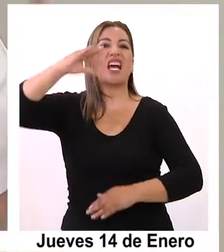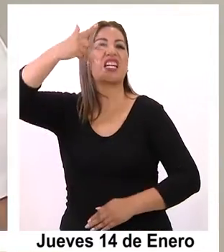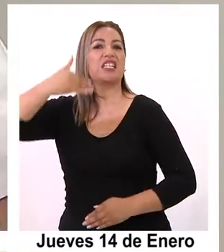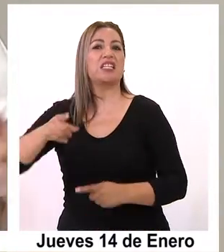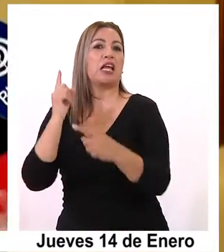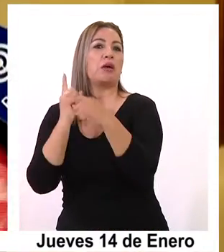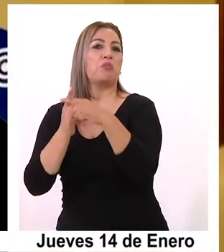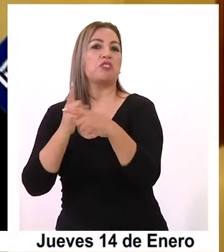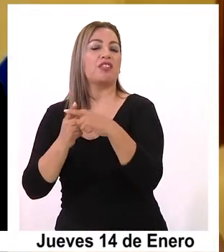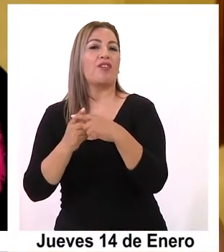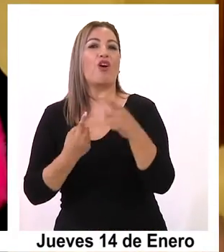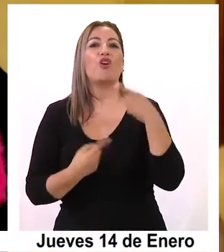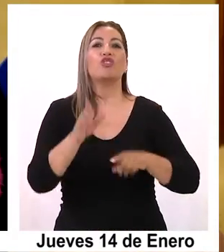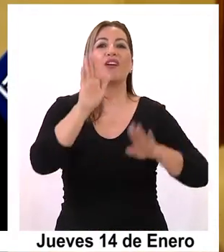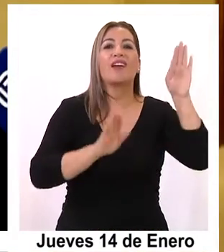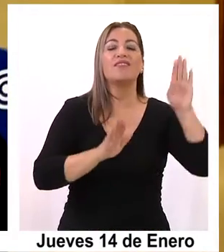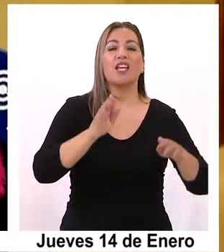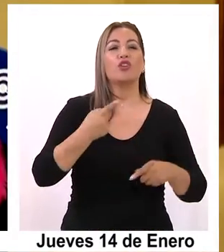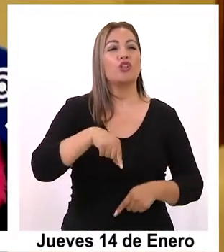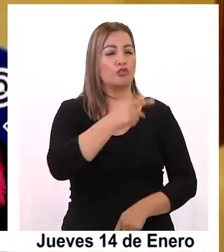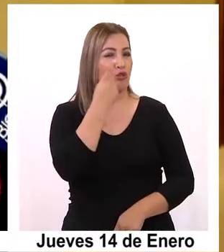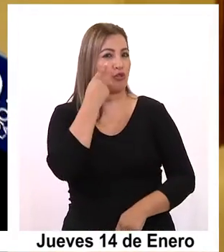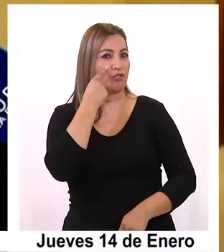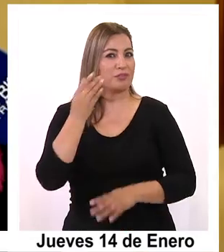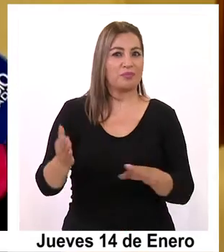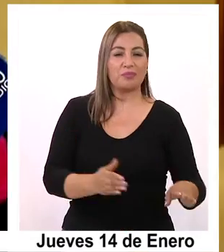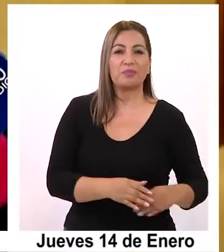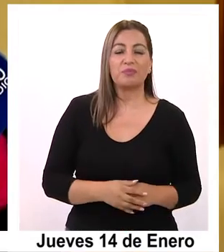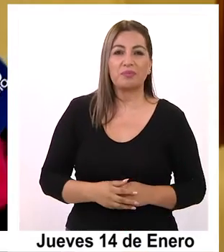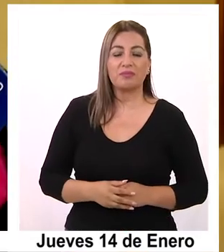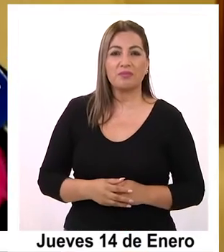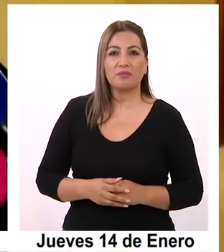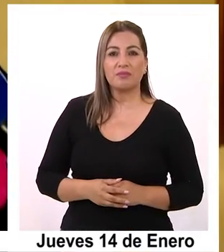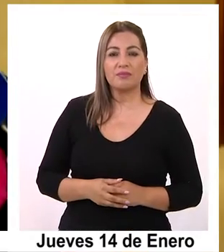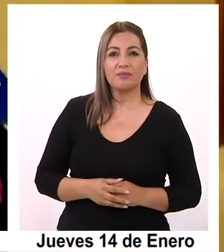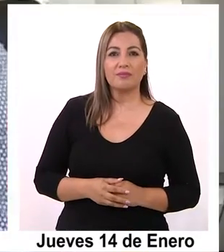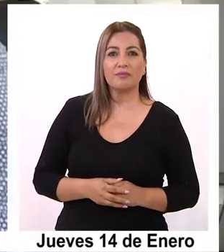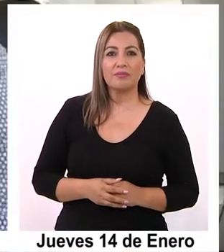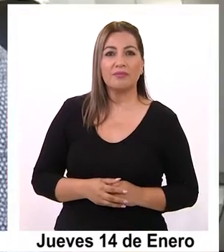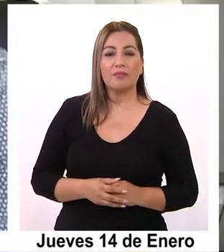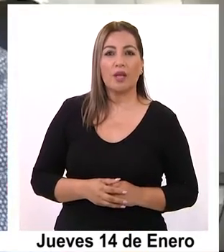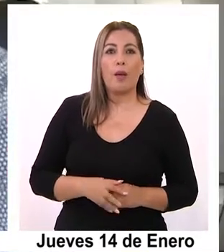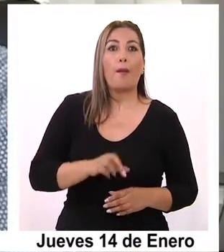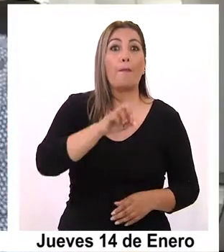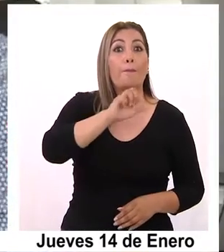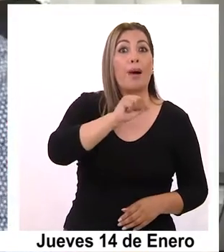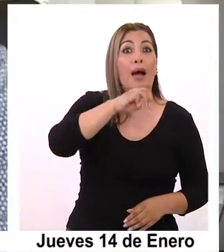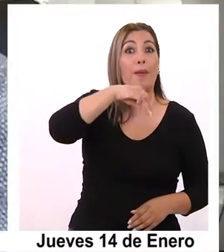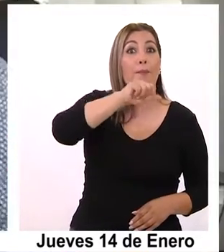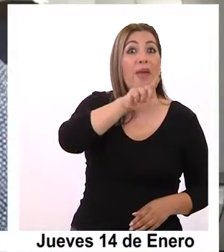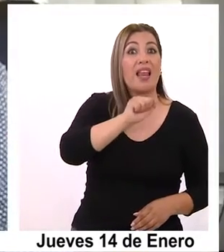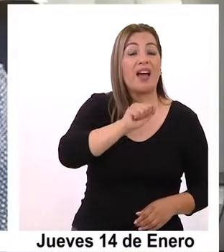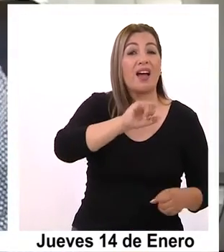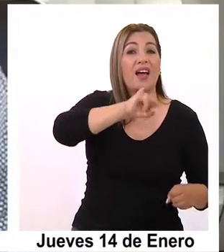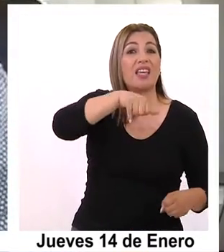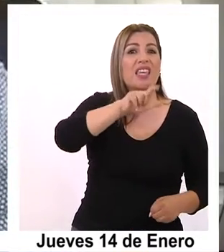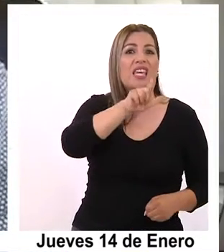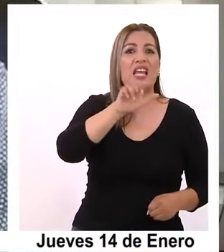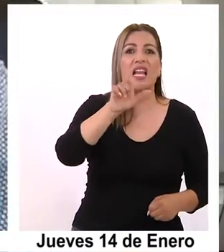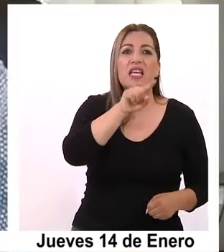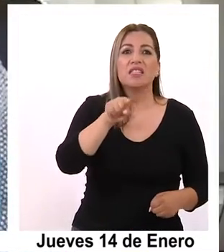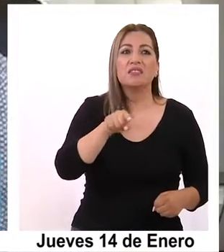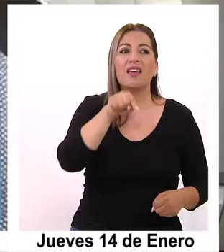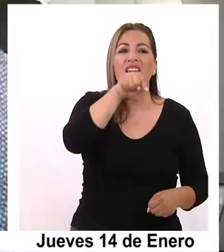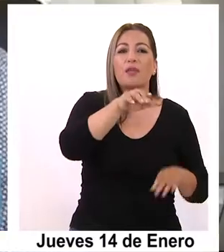conocido hasta ahora, según Cristian Zamorán. Cosa que no sucede con Pamela Giles, cosa que no sucede para